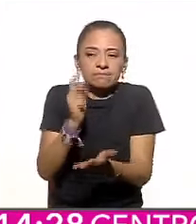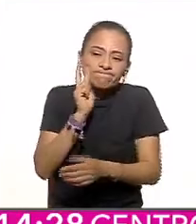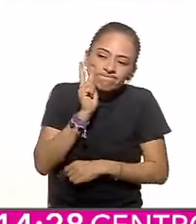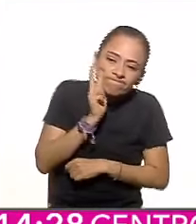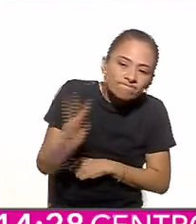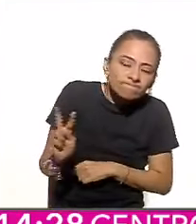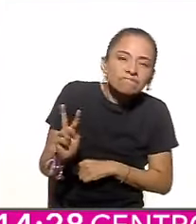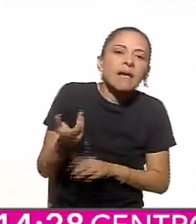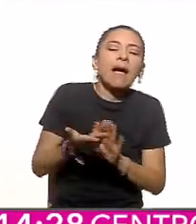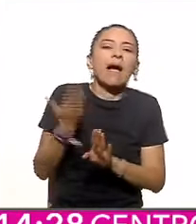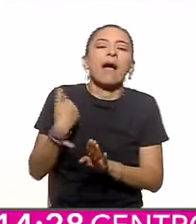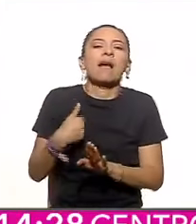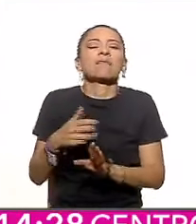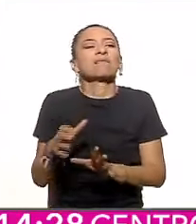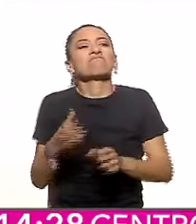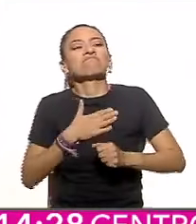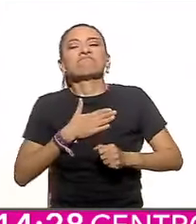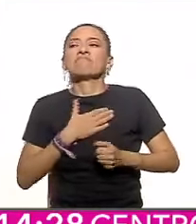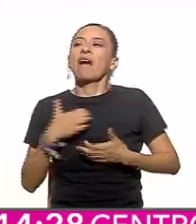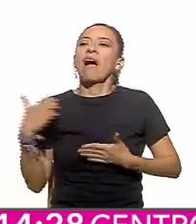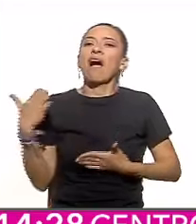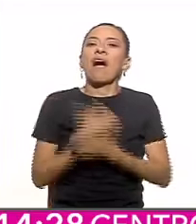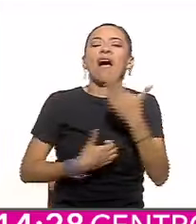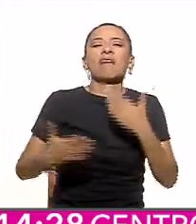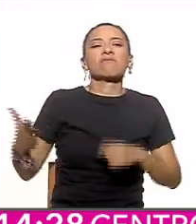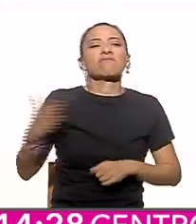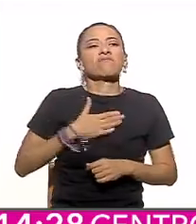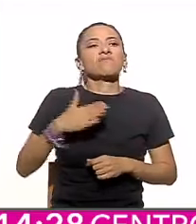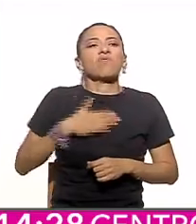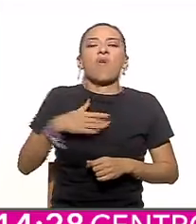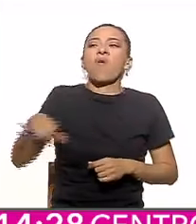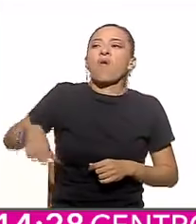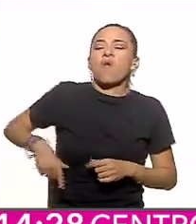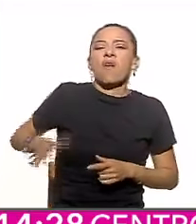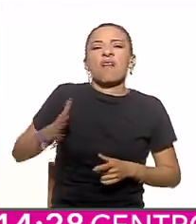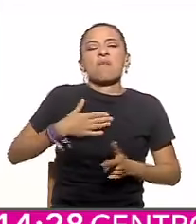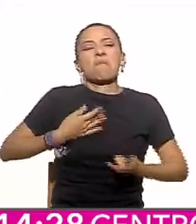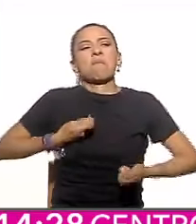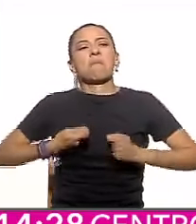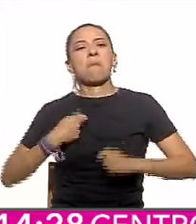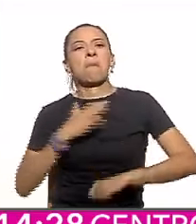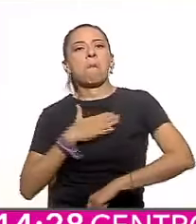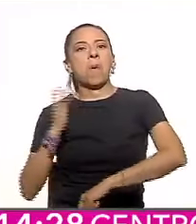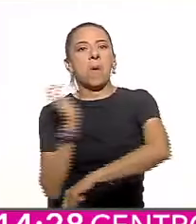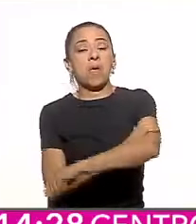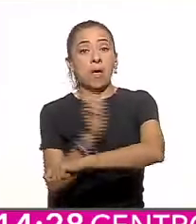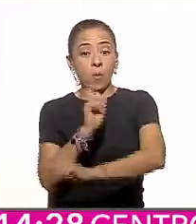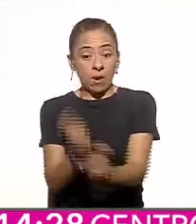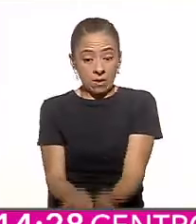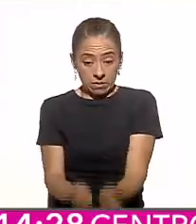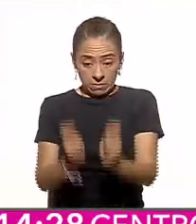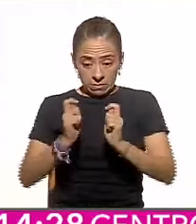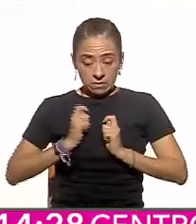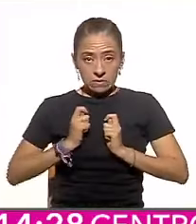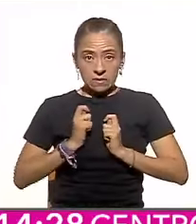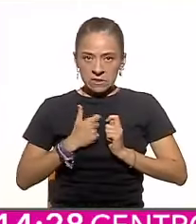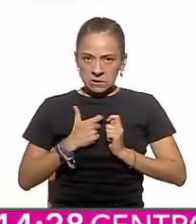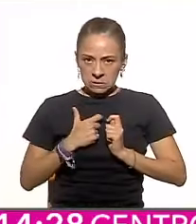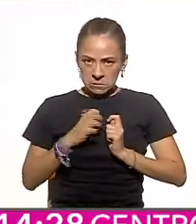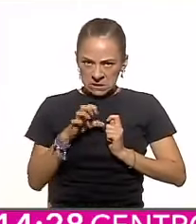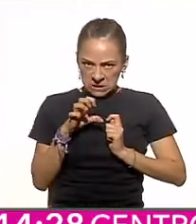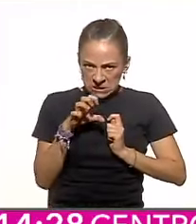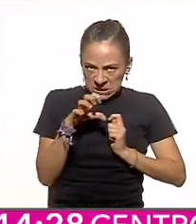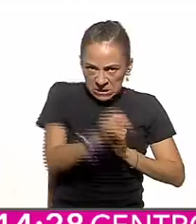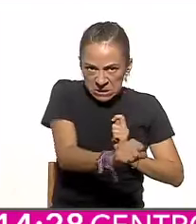Una vez que lo conquistan, se aferran a él con uñas y dientes y tanto que terminan dando